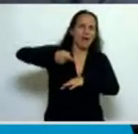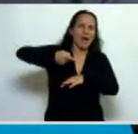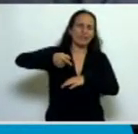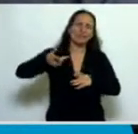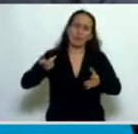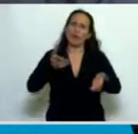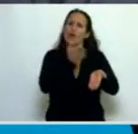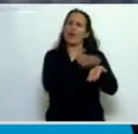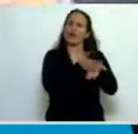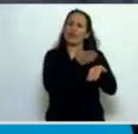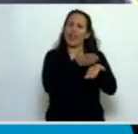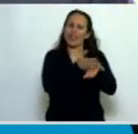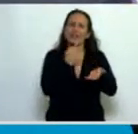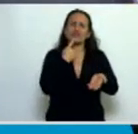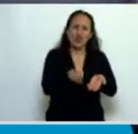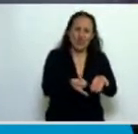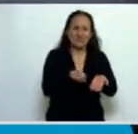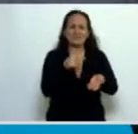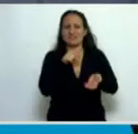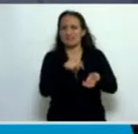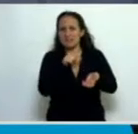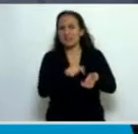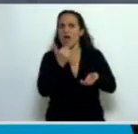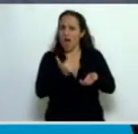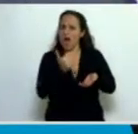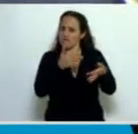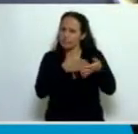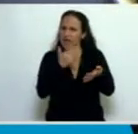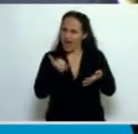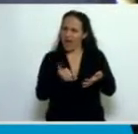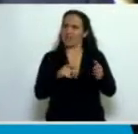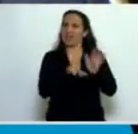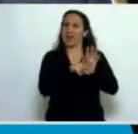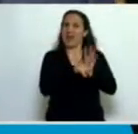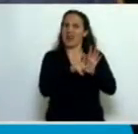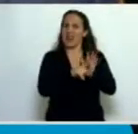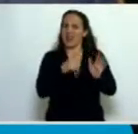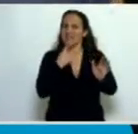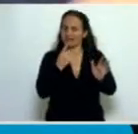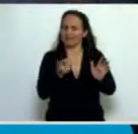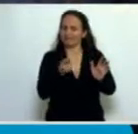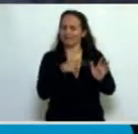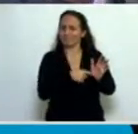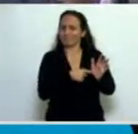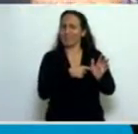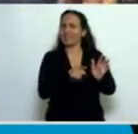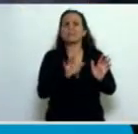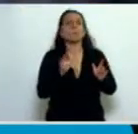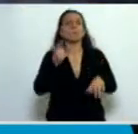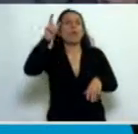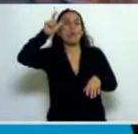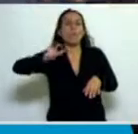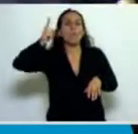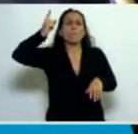derecho ha establecido o ha limitado, aquí la ley expande hasta su máxima expresión. Es decir, basta con que haya una